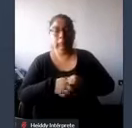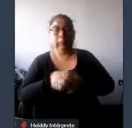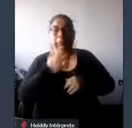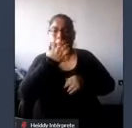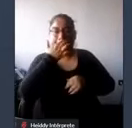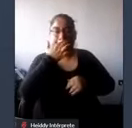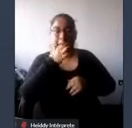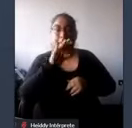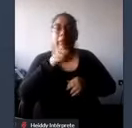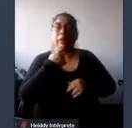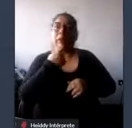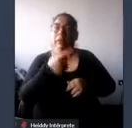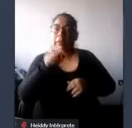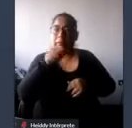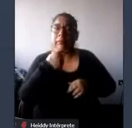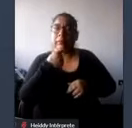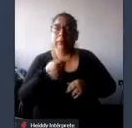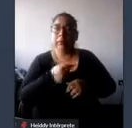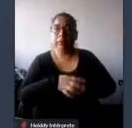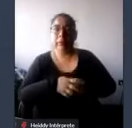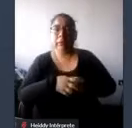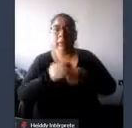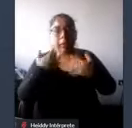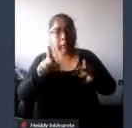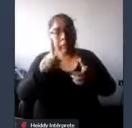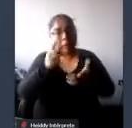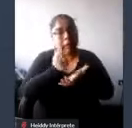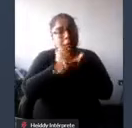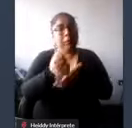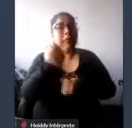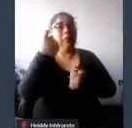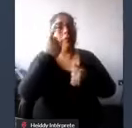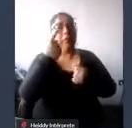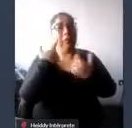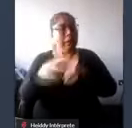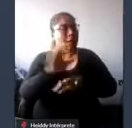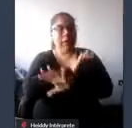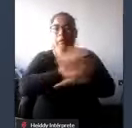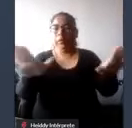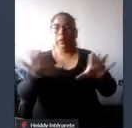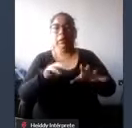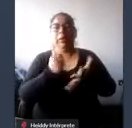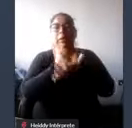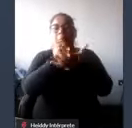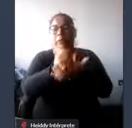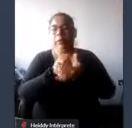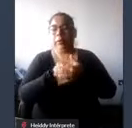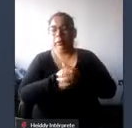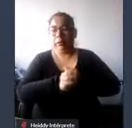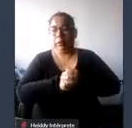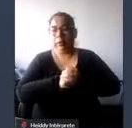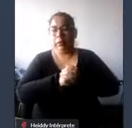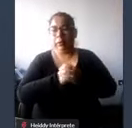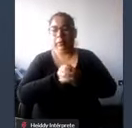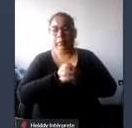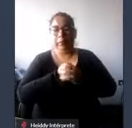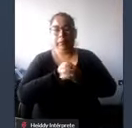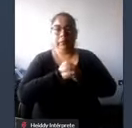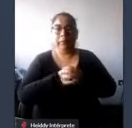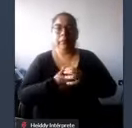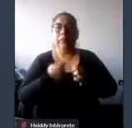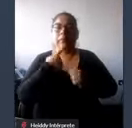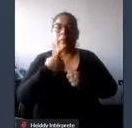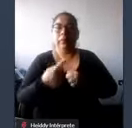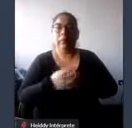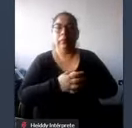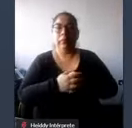ayudamos a uno entonces ya estamos ayudando yo soy de las personas que creen que si